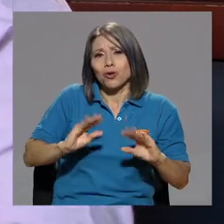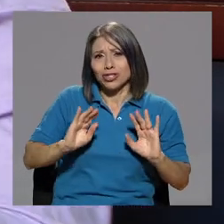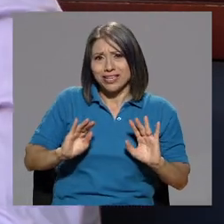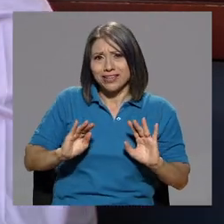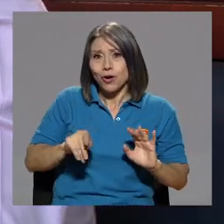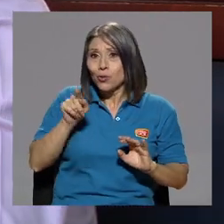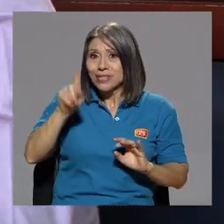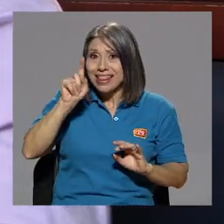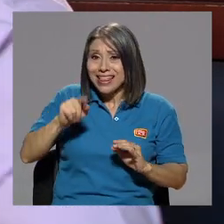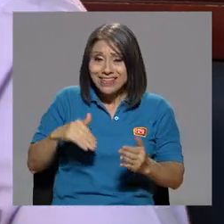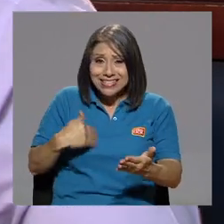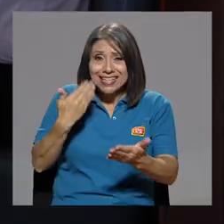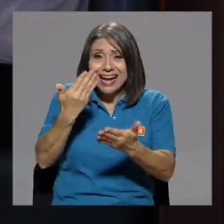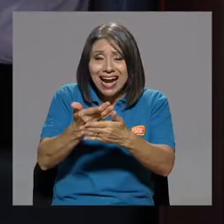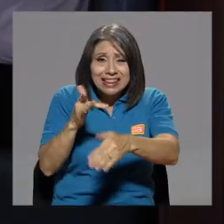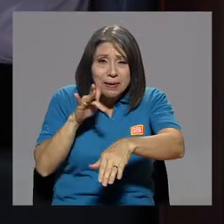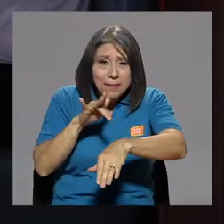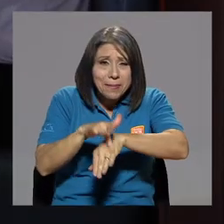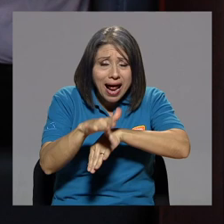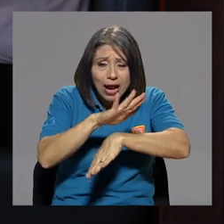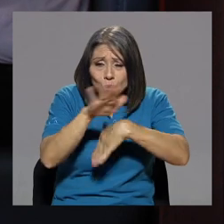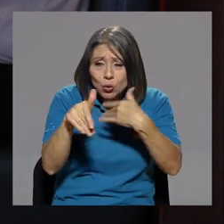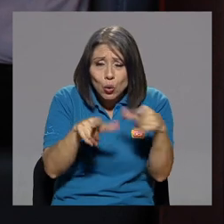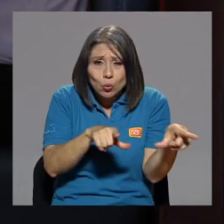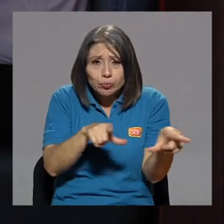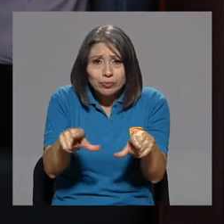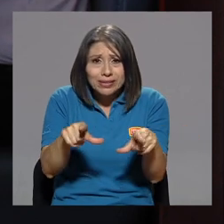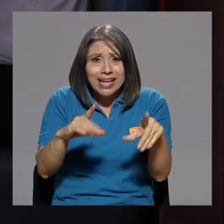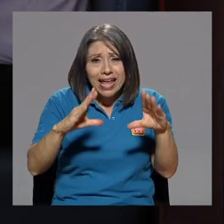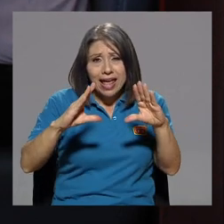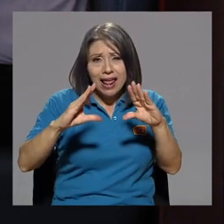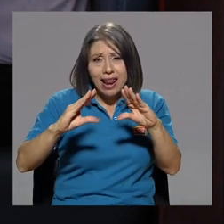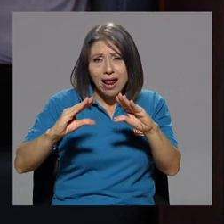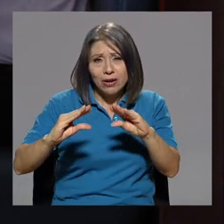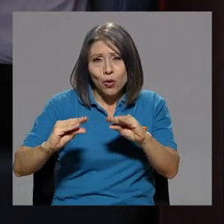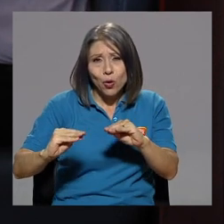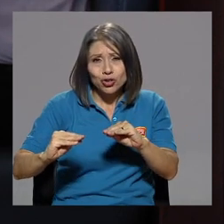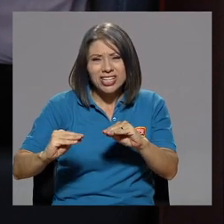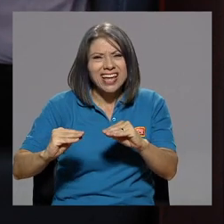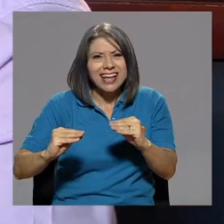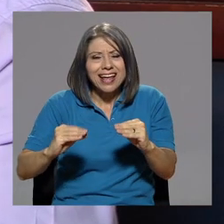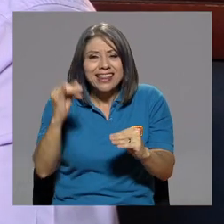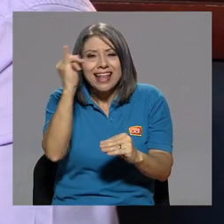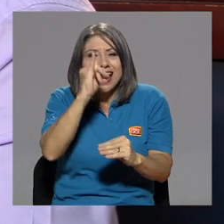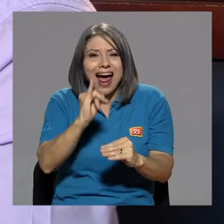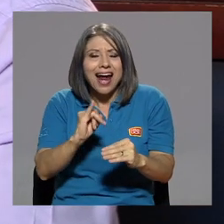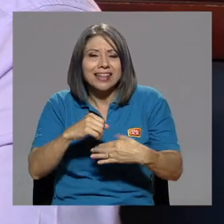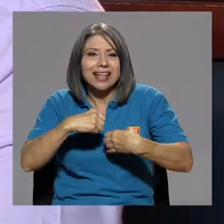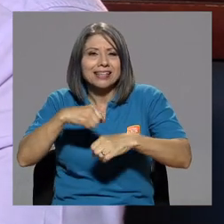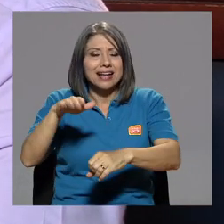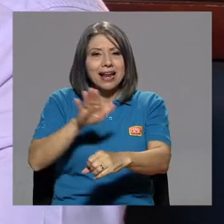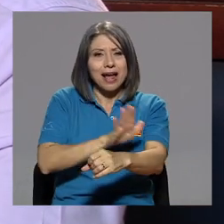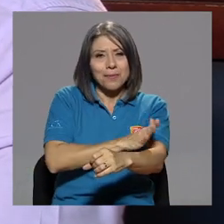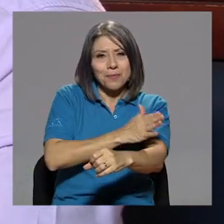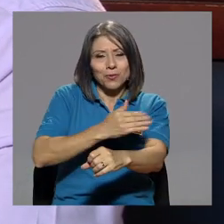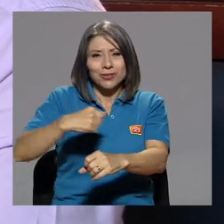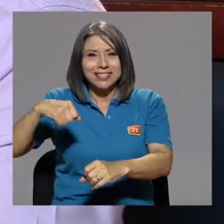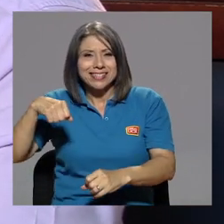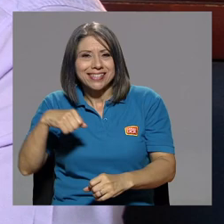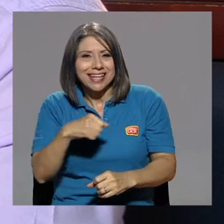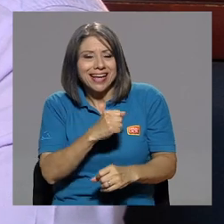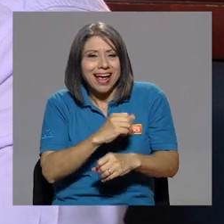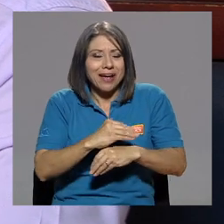temprano, armar su equipo y en la noche hacer del arte, la música en